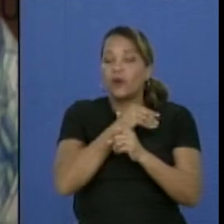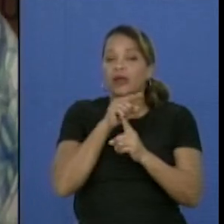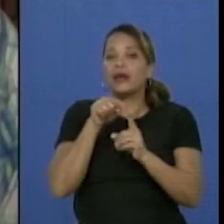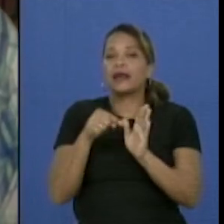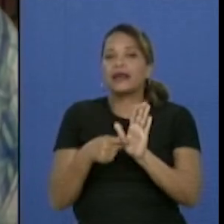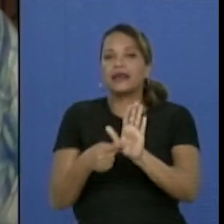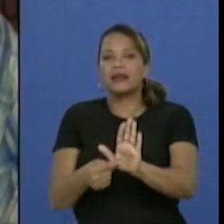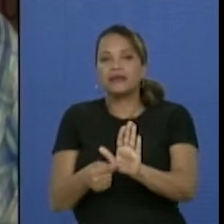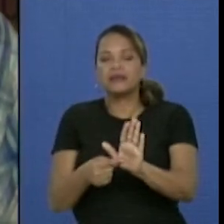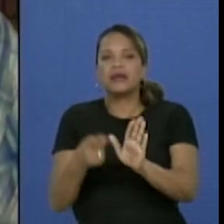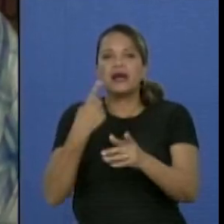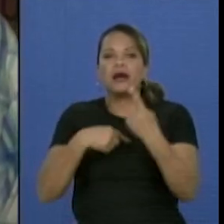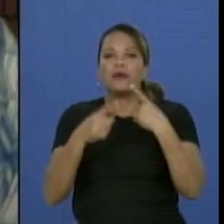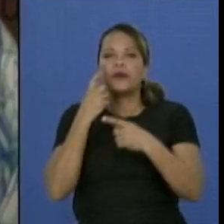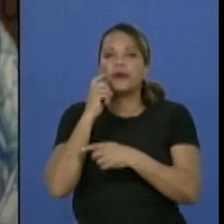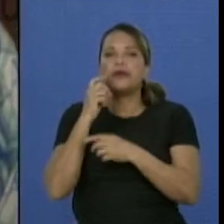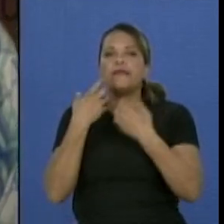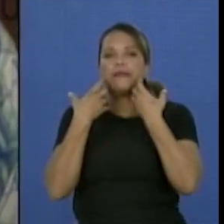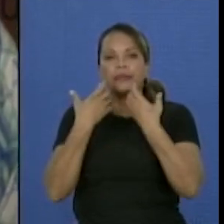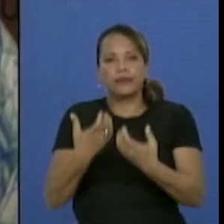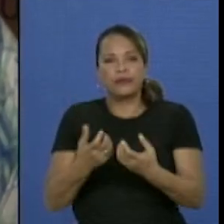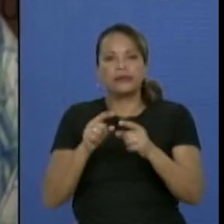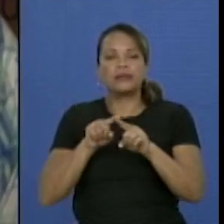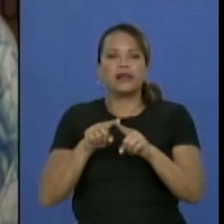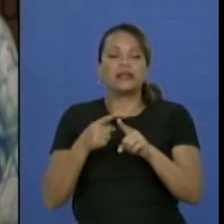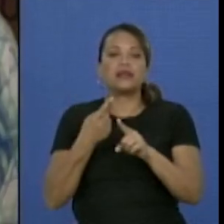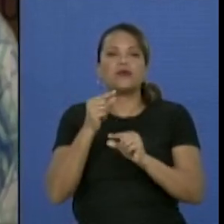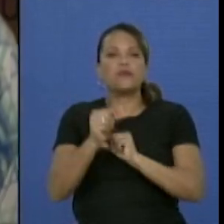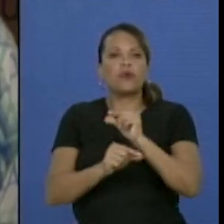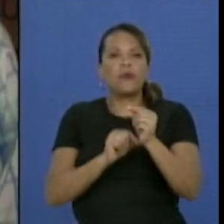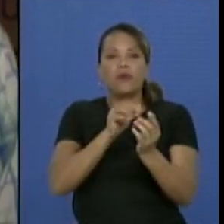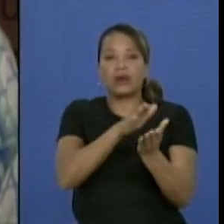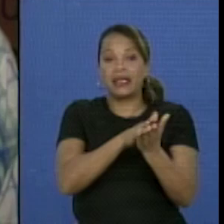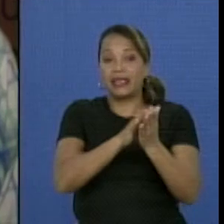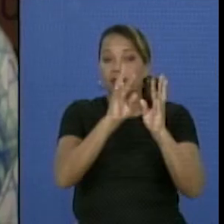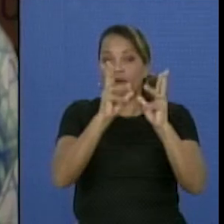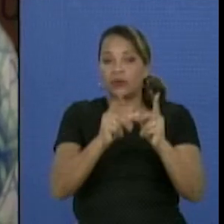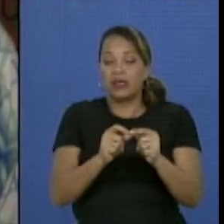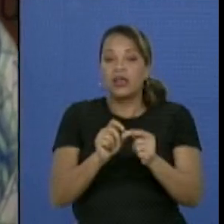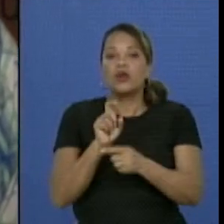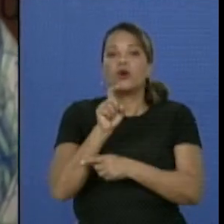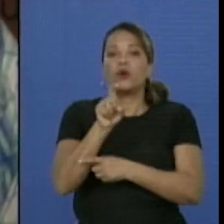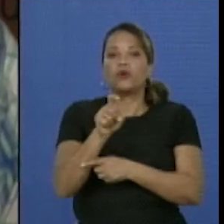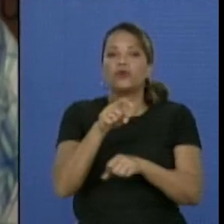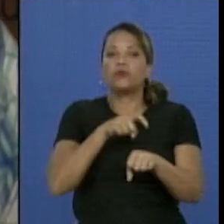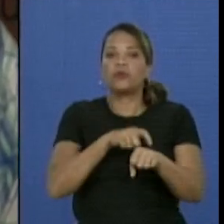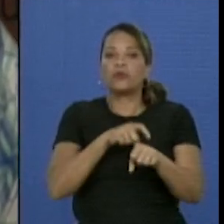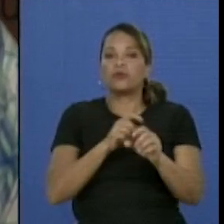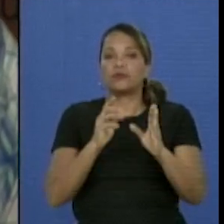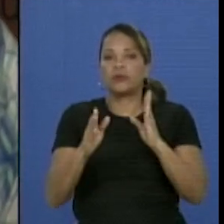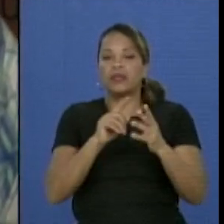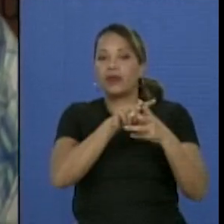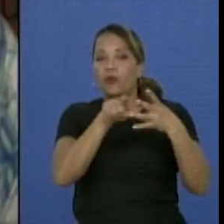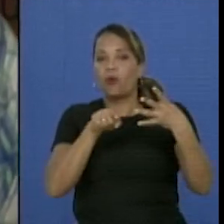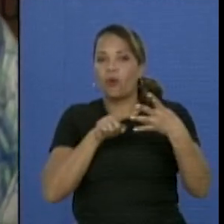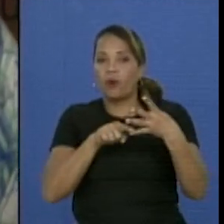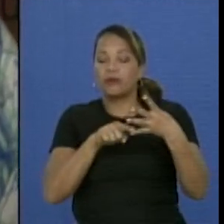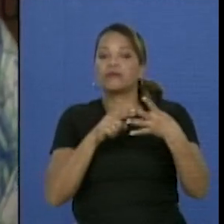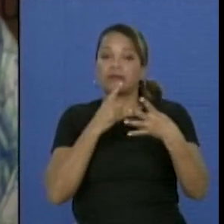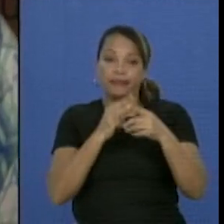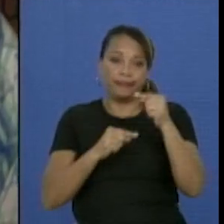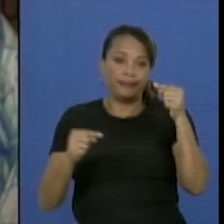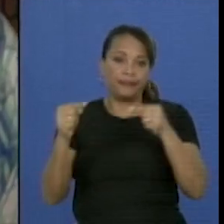importante y que acumulaba los resultados del último quinquenio en materia de estos cuatro rubros